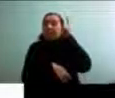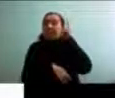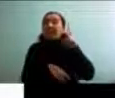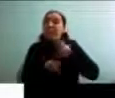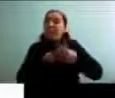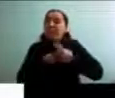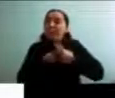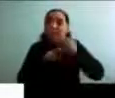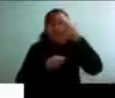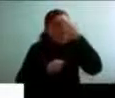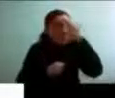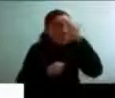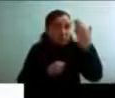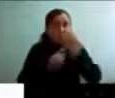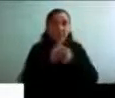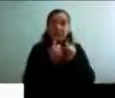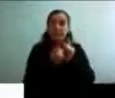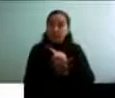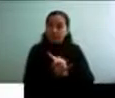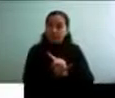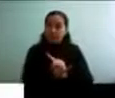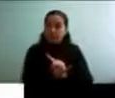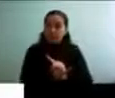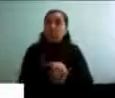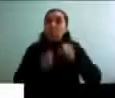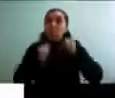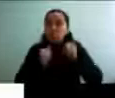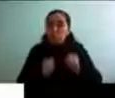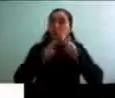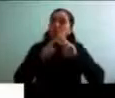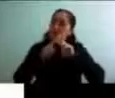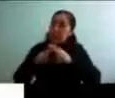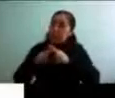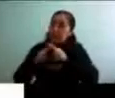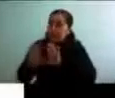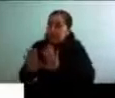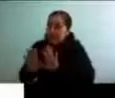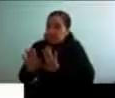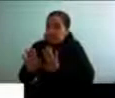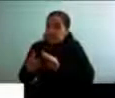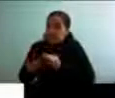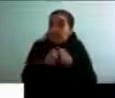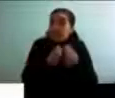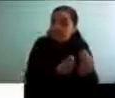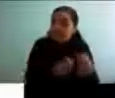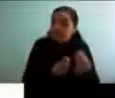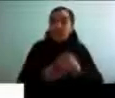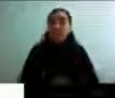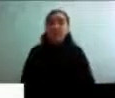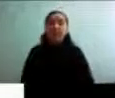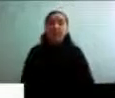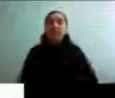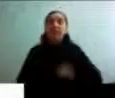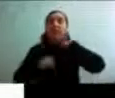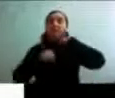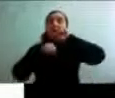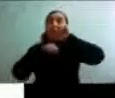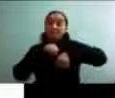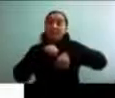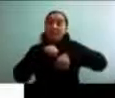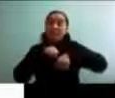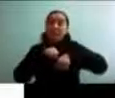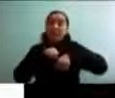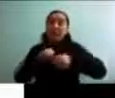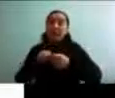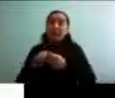para enfrentar el cambio y va a poner tener las herramientas listitas para lo que viene. Aceptar que somos transitorios,